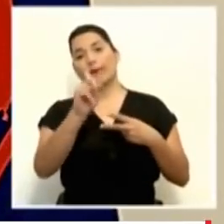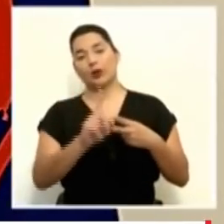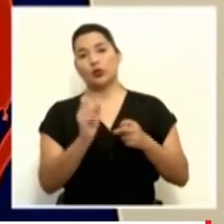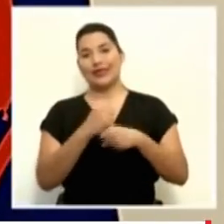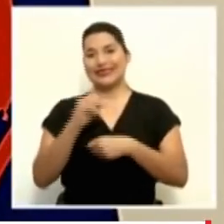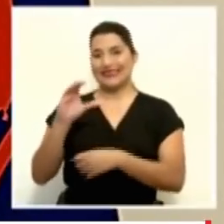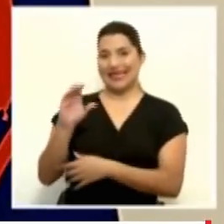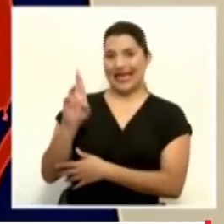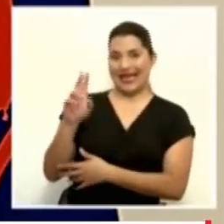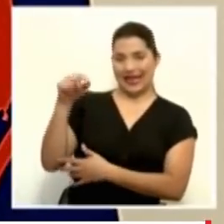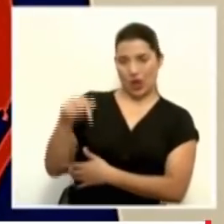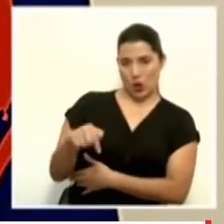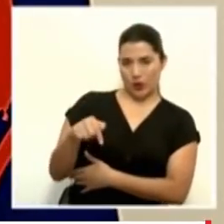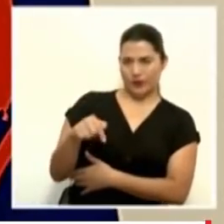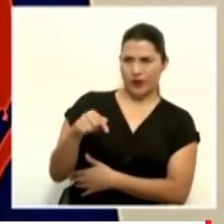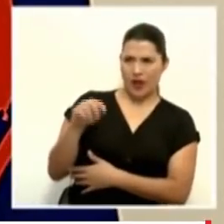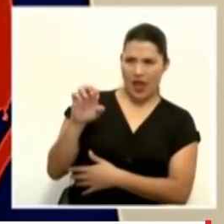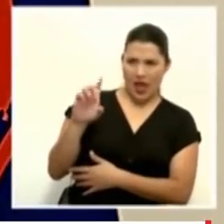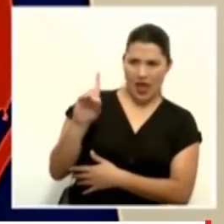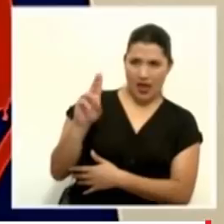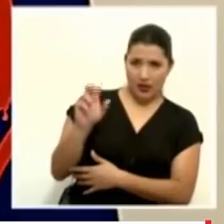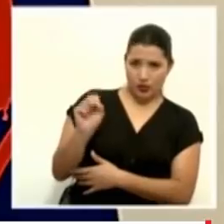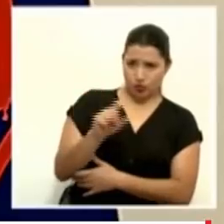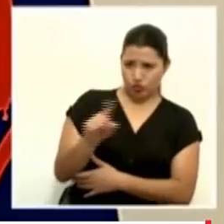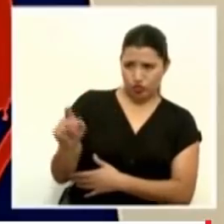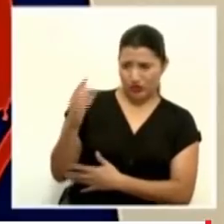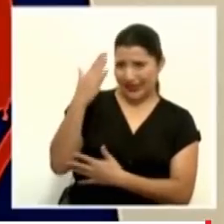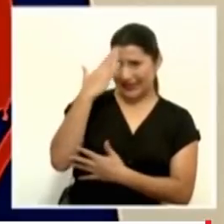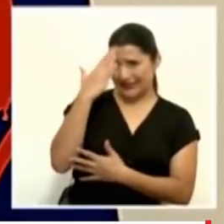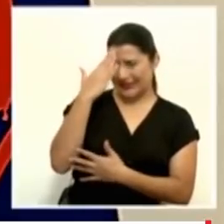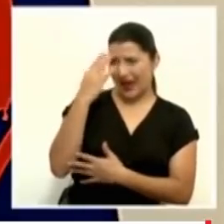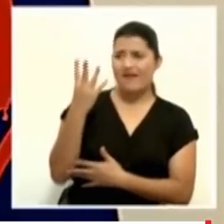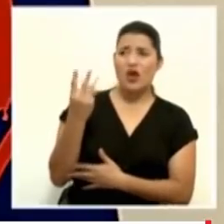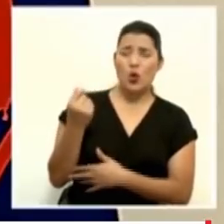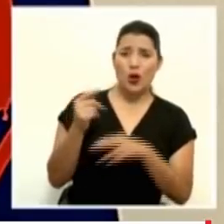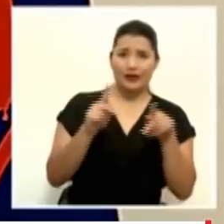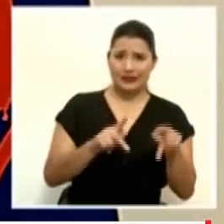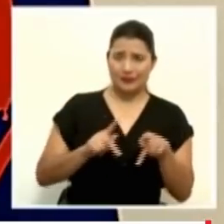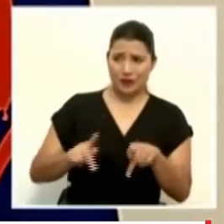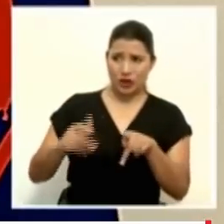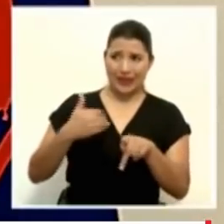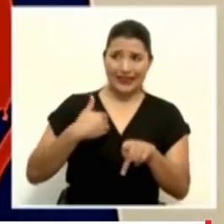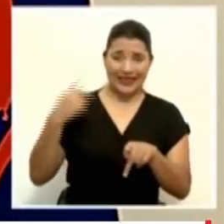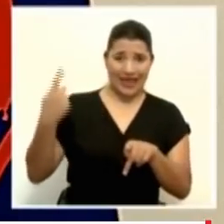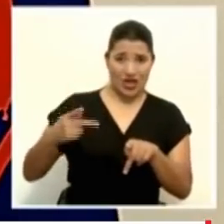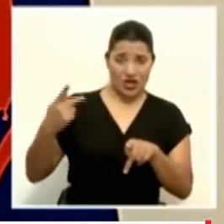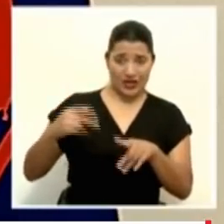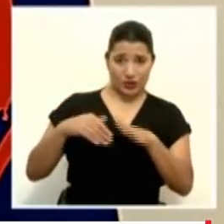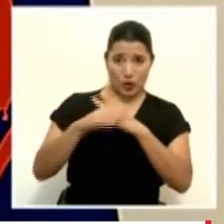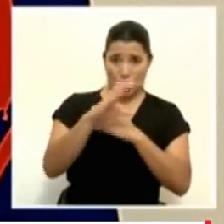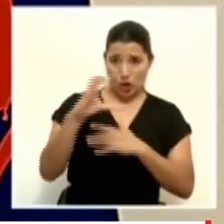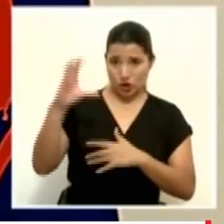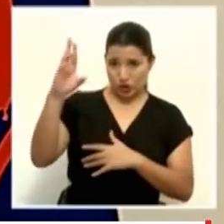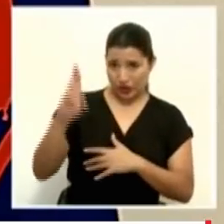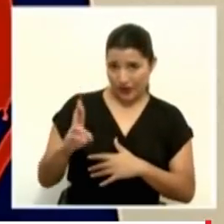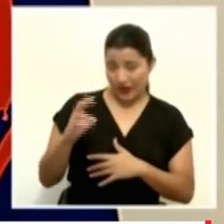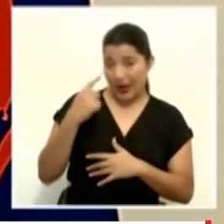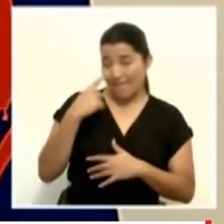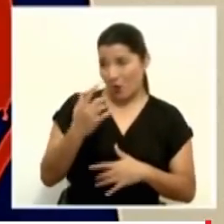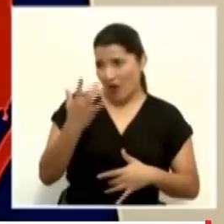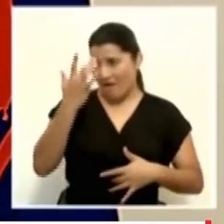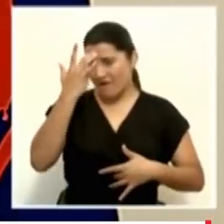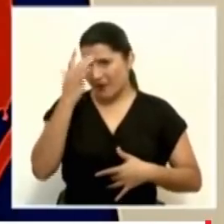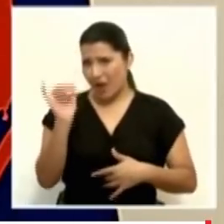hoy. A través de EDUS tienen identificado un dato de la población en riesgo a nivel nacional por enfermedades como diabetes,